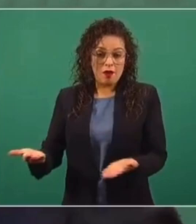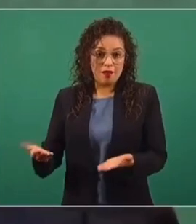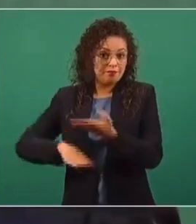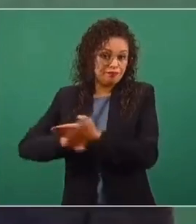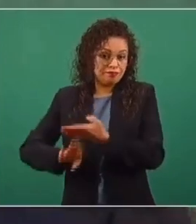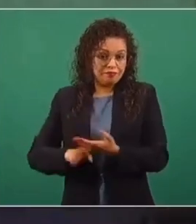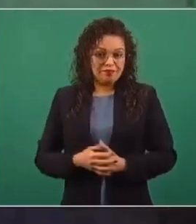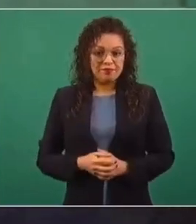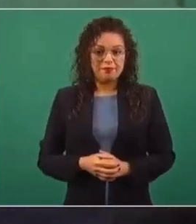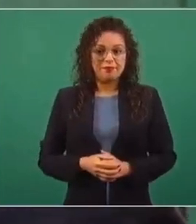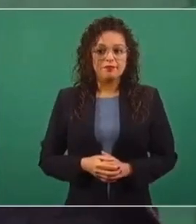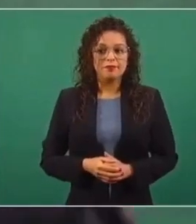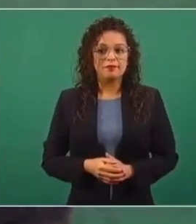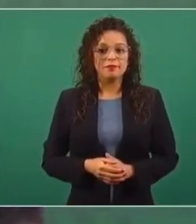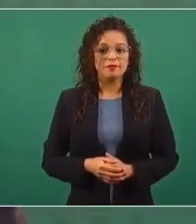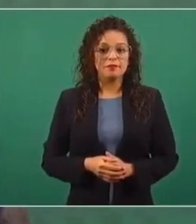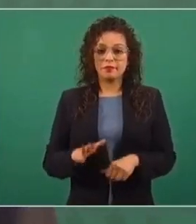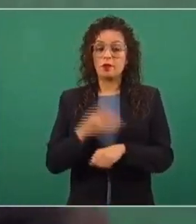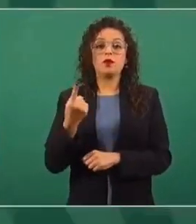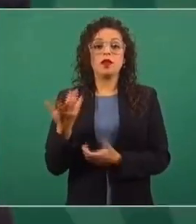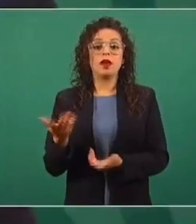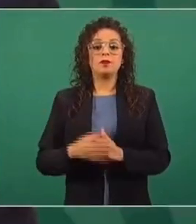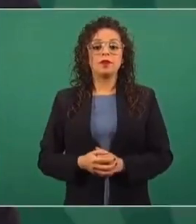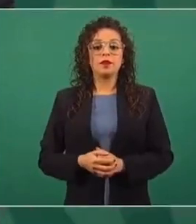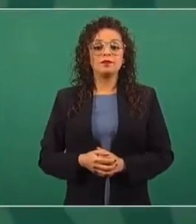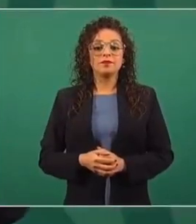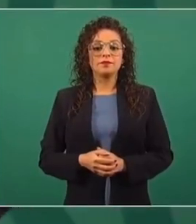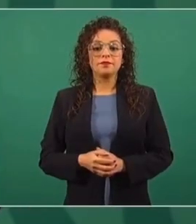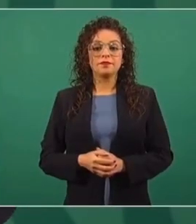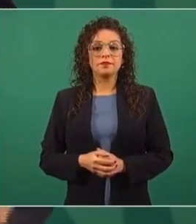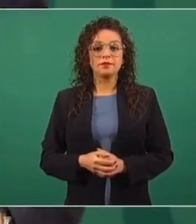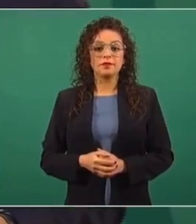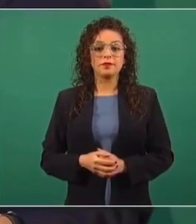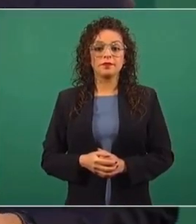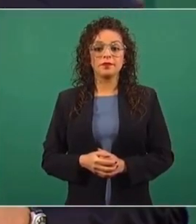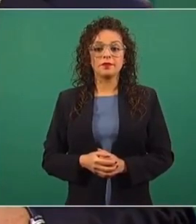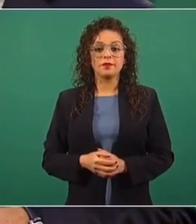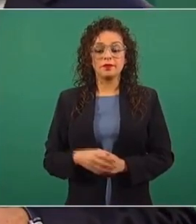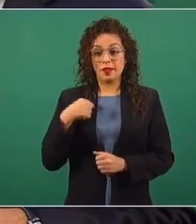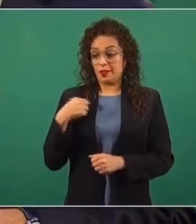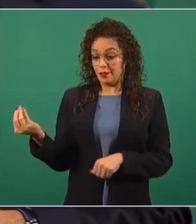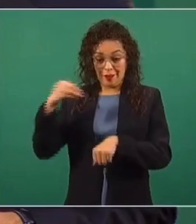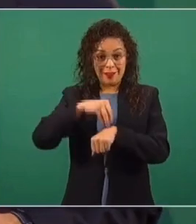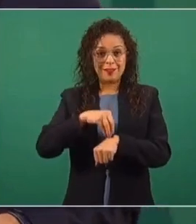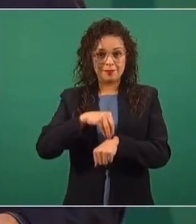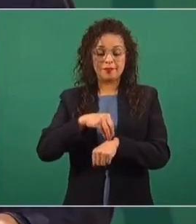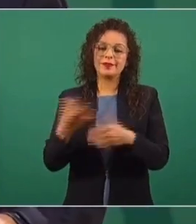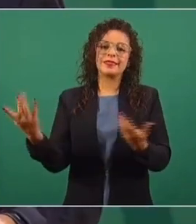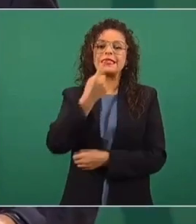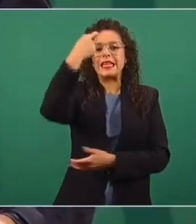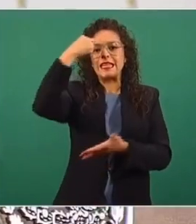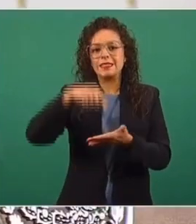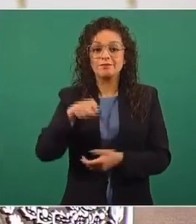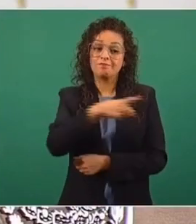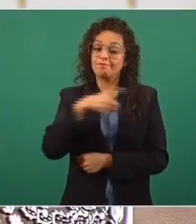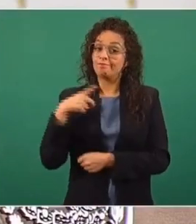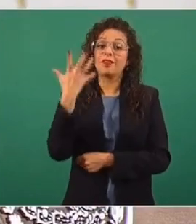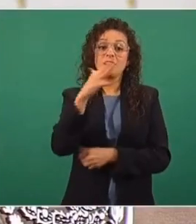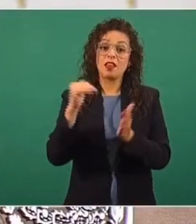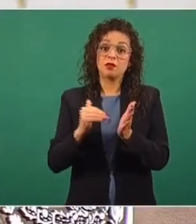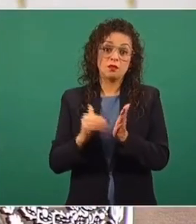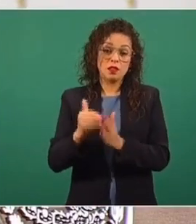Porque de repente llegamos y fíjate que debes 10 mil millones de pesos y aquí no hay más